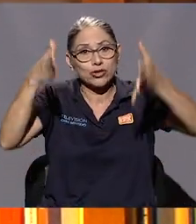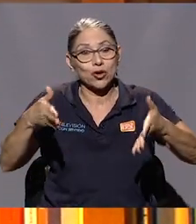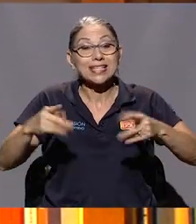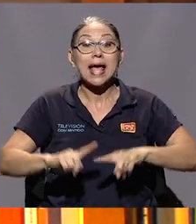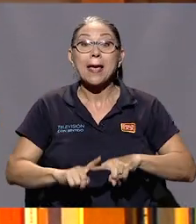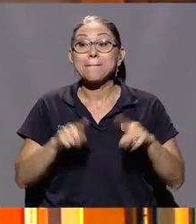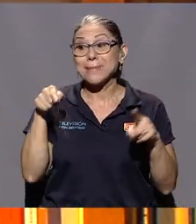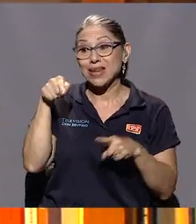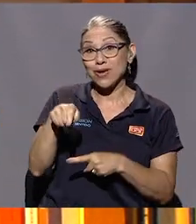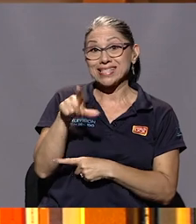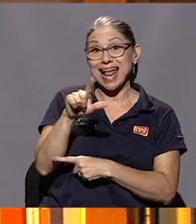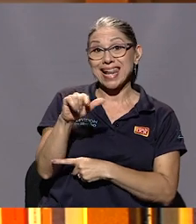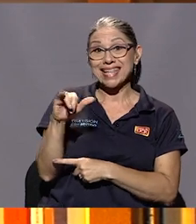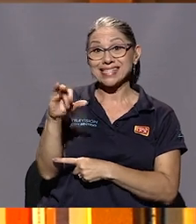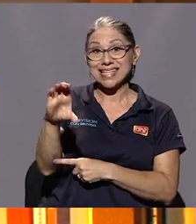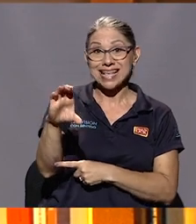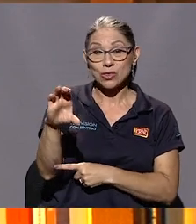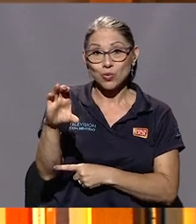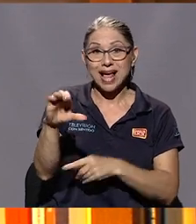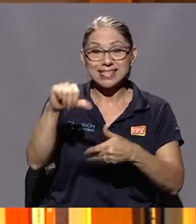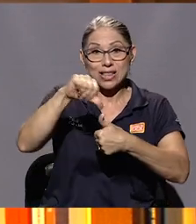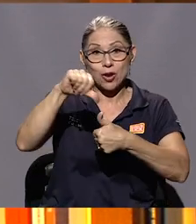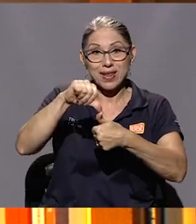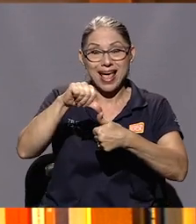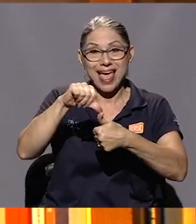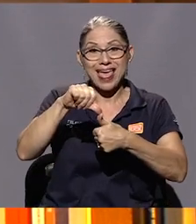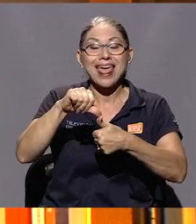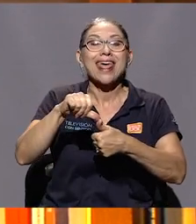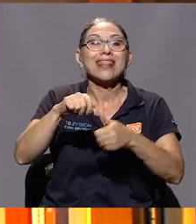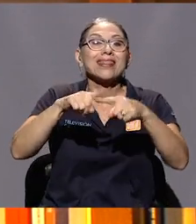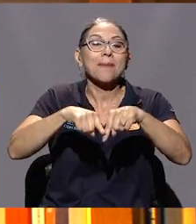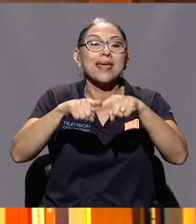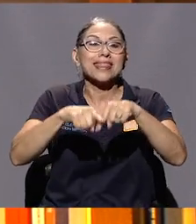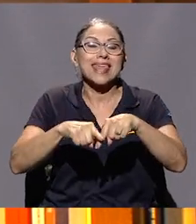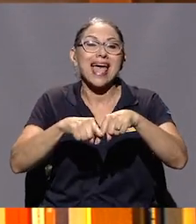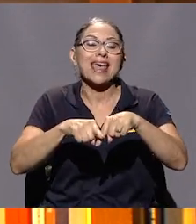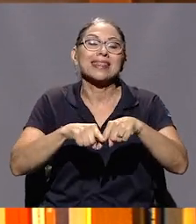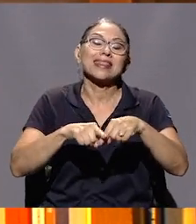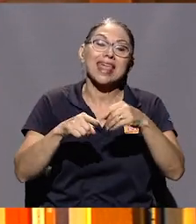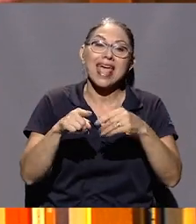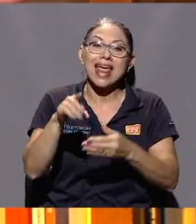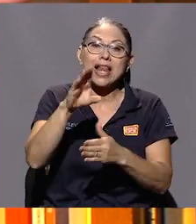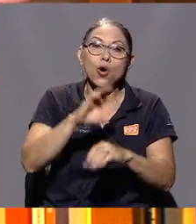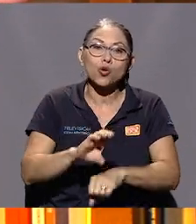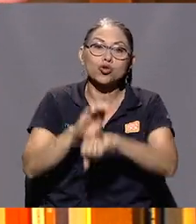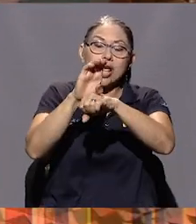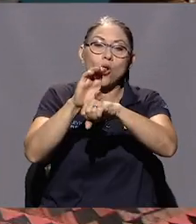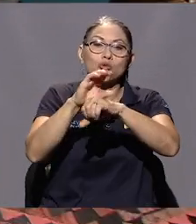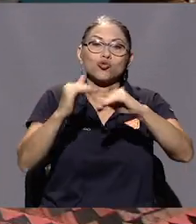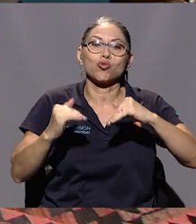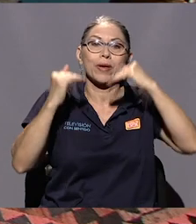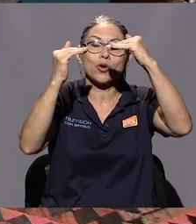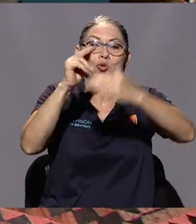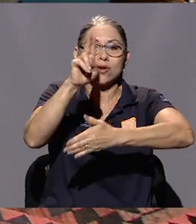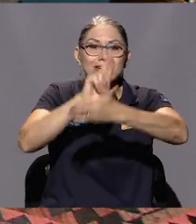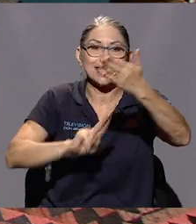Pero esa licenciatura centroamericana, que dependía del SUCA, del Consejo Superior Universitario Centroamericano,